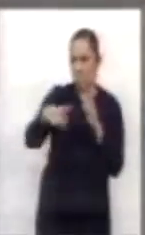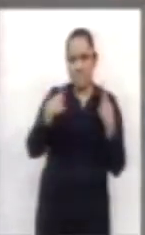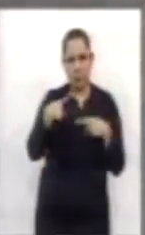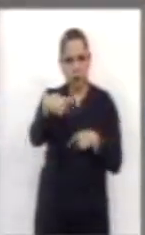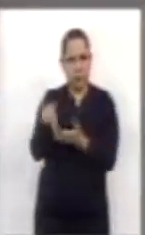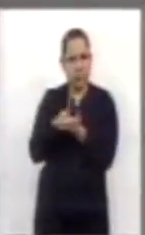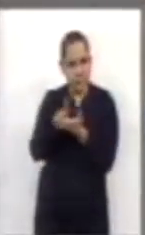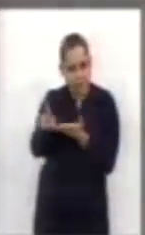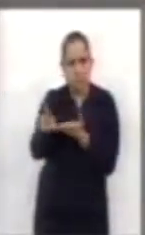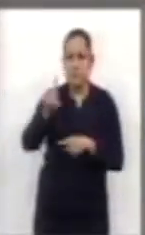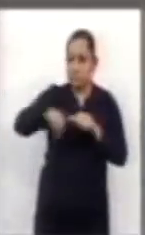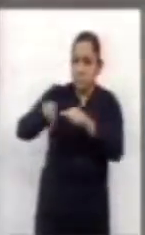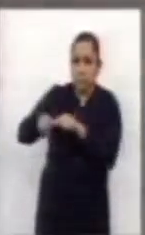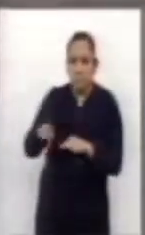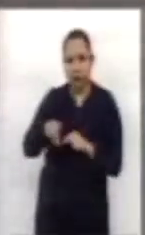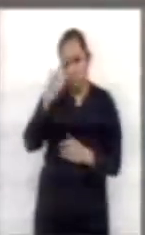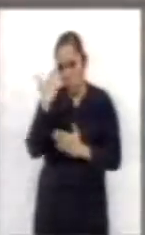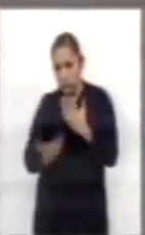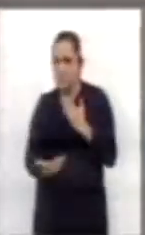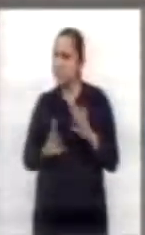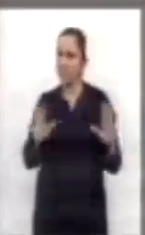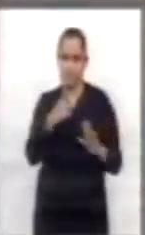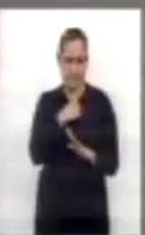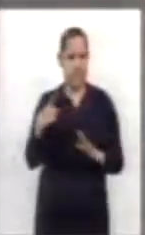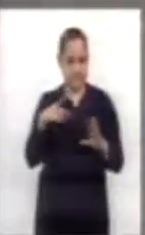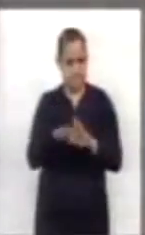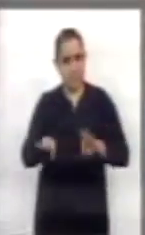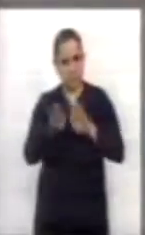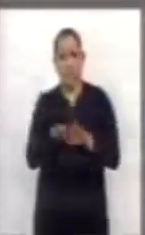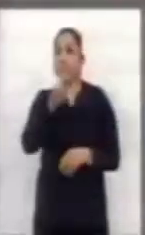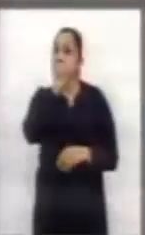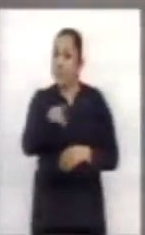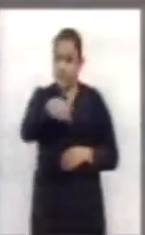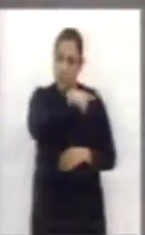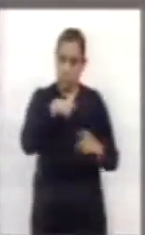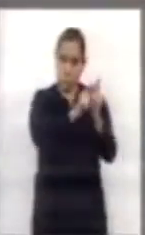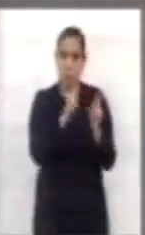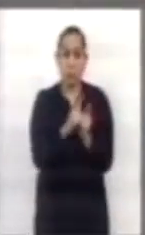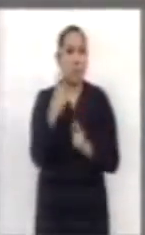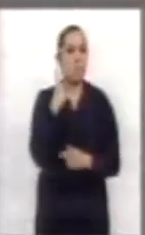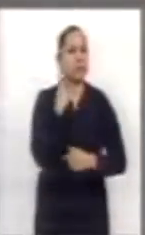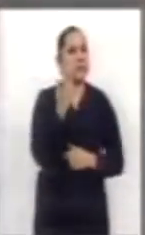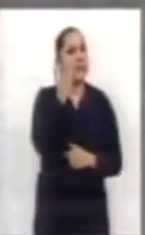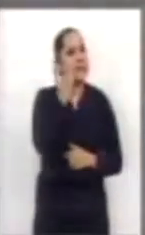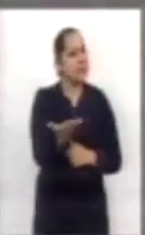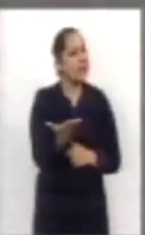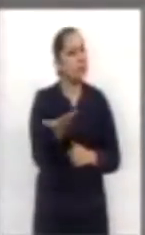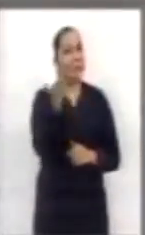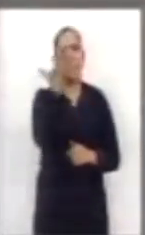también incluye, como ya he mencionado, la intención de llamar a cerrar filas al oportunismo electoral.